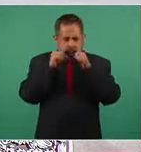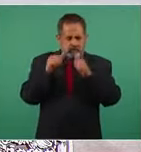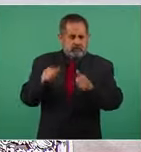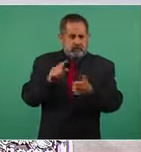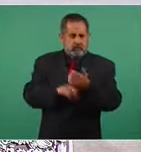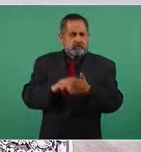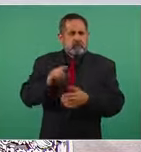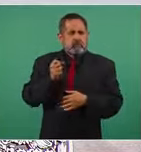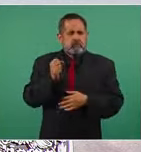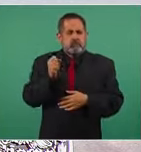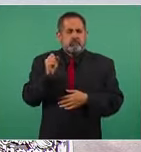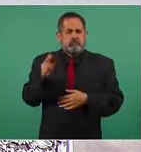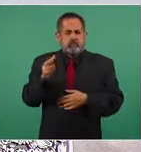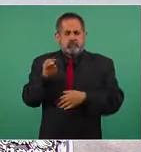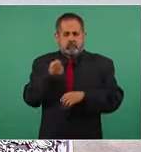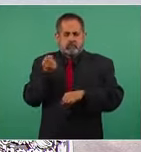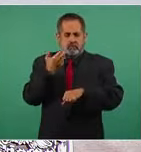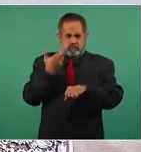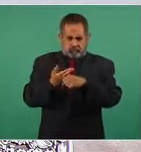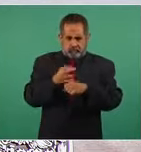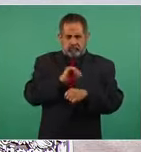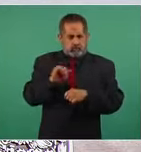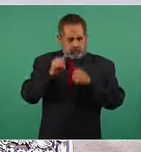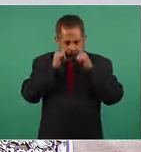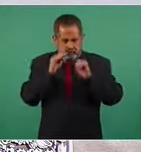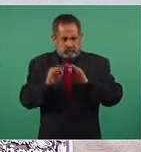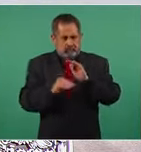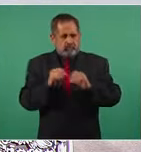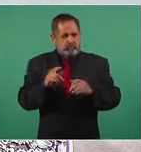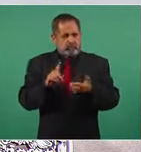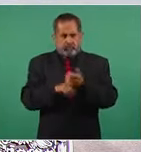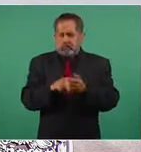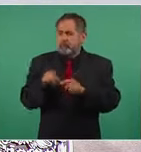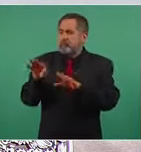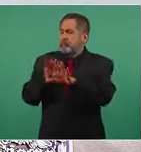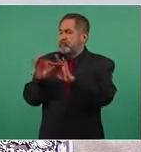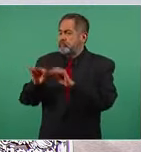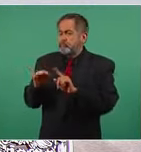un subsecretario a una comisión.